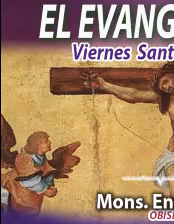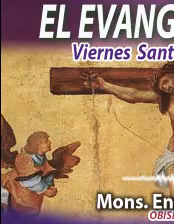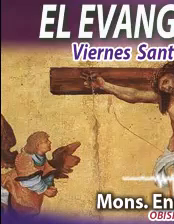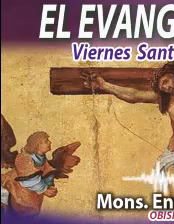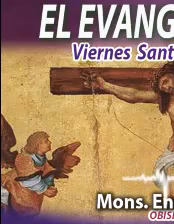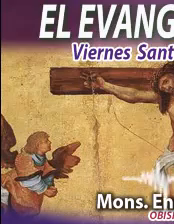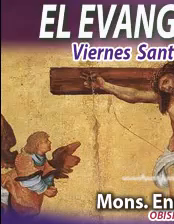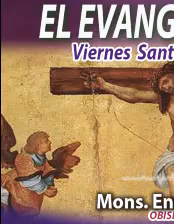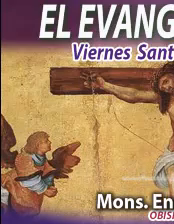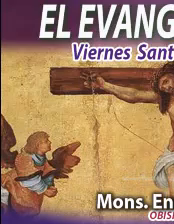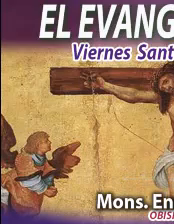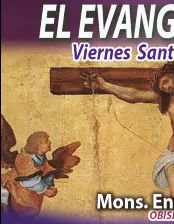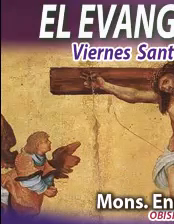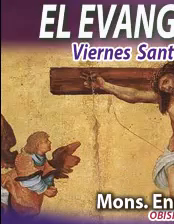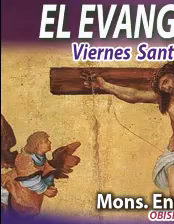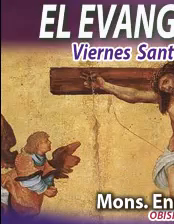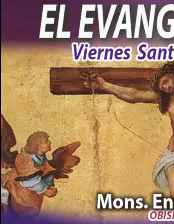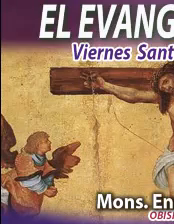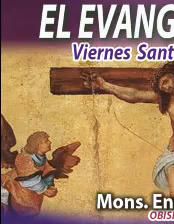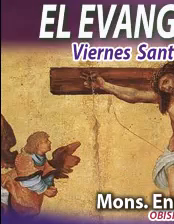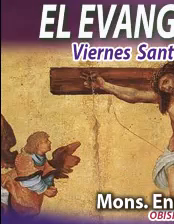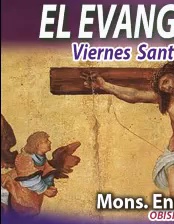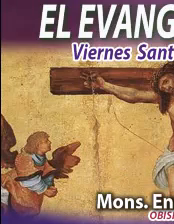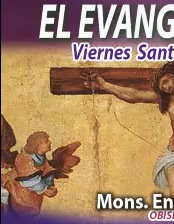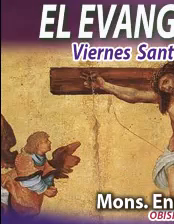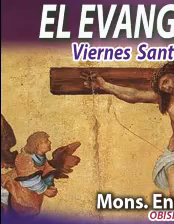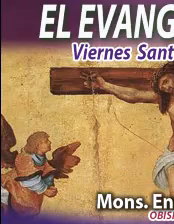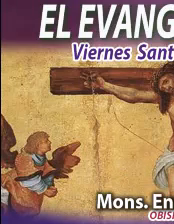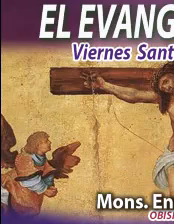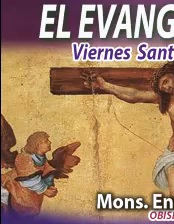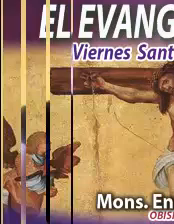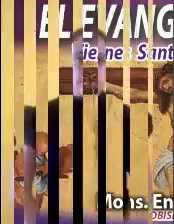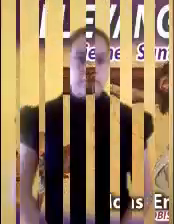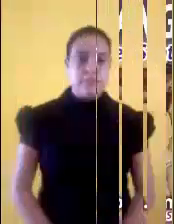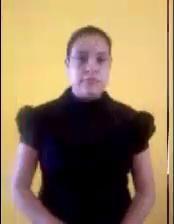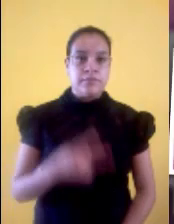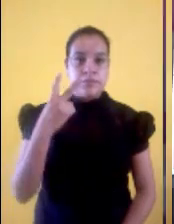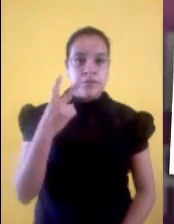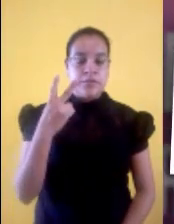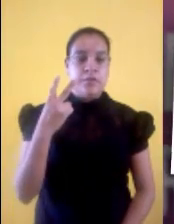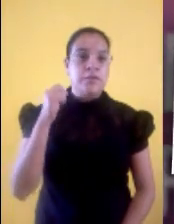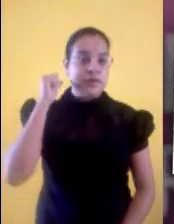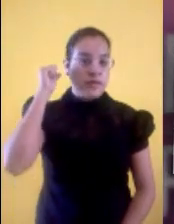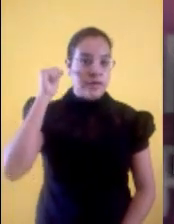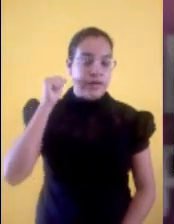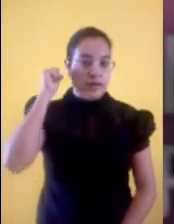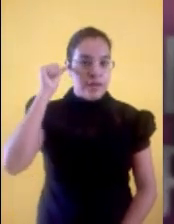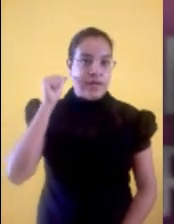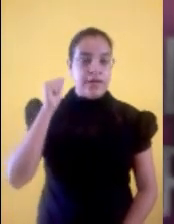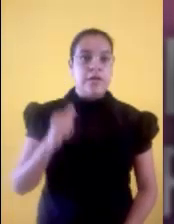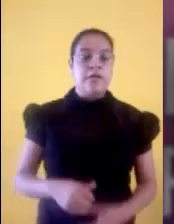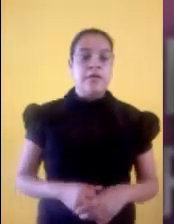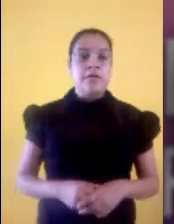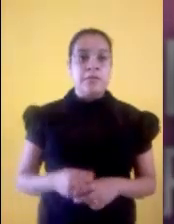Jesús en tu vida. Descubramos de qué manera Jesús nos dice, yo estoy contigo. 2 de abril,